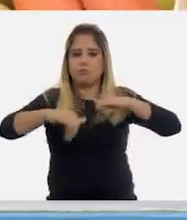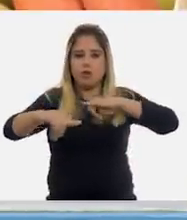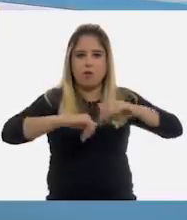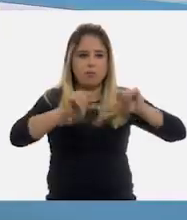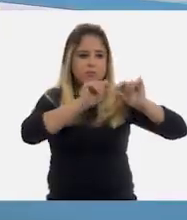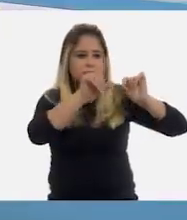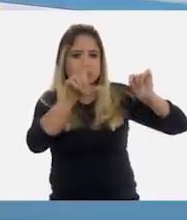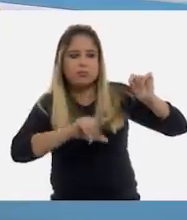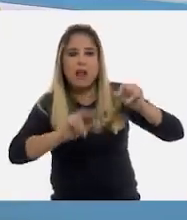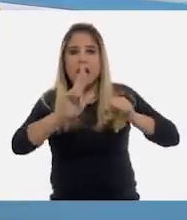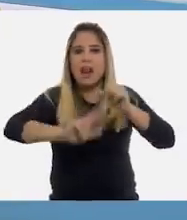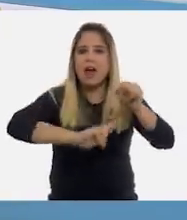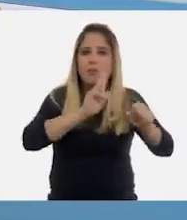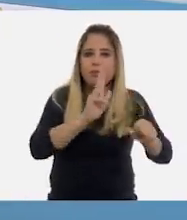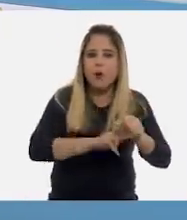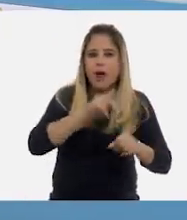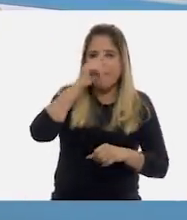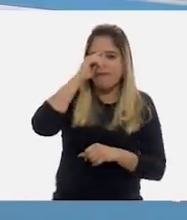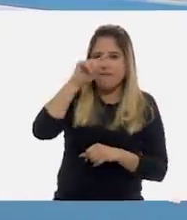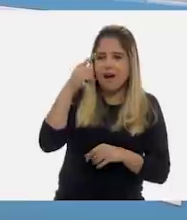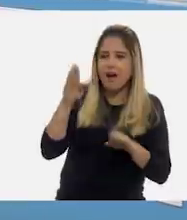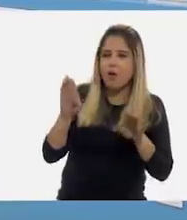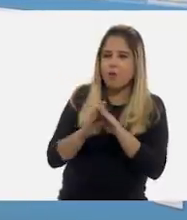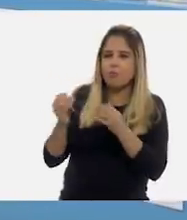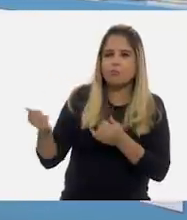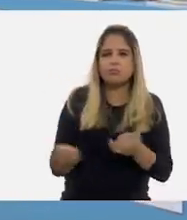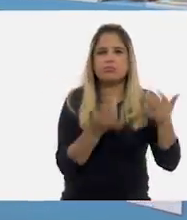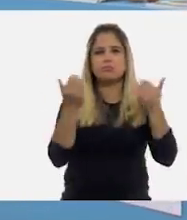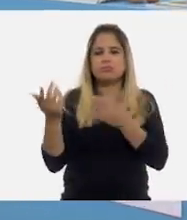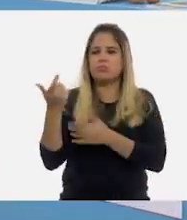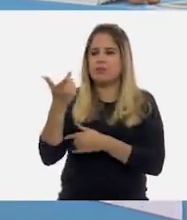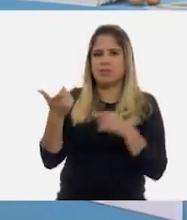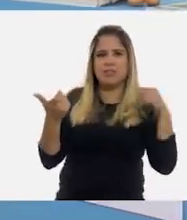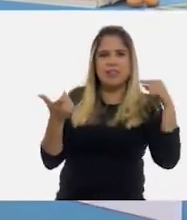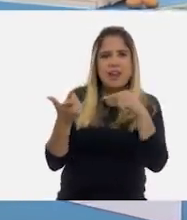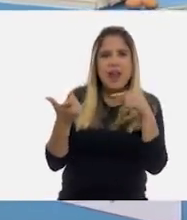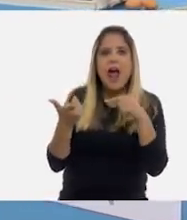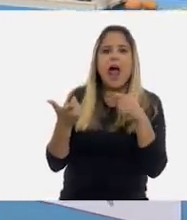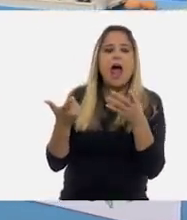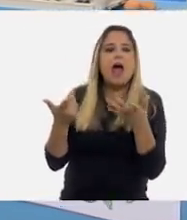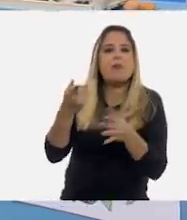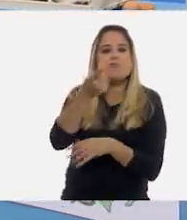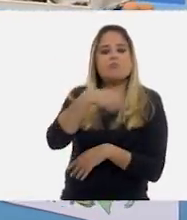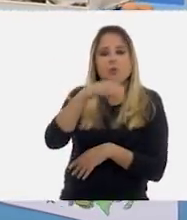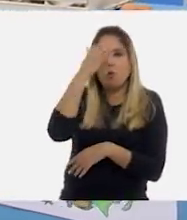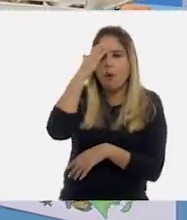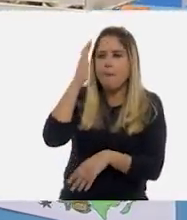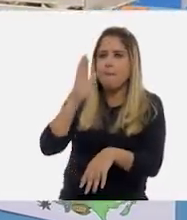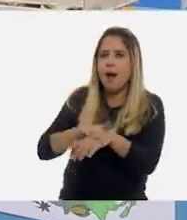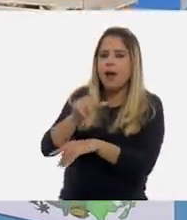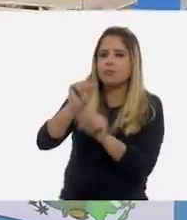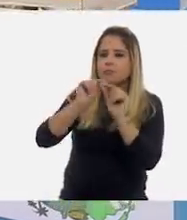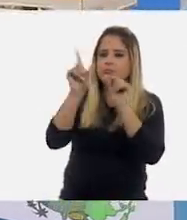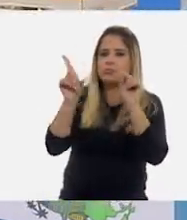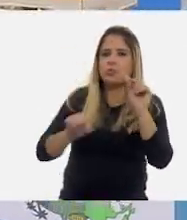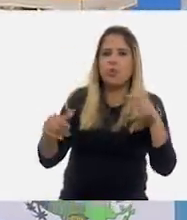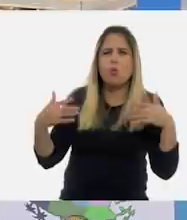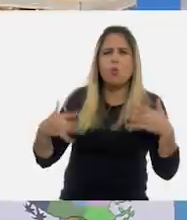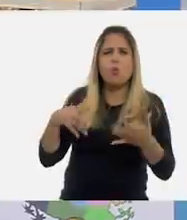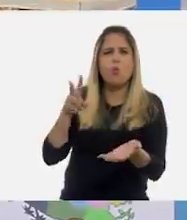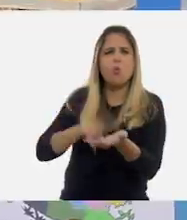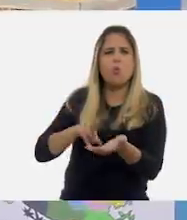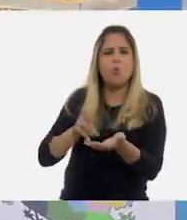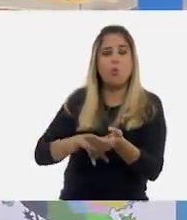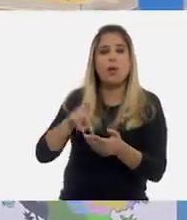naturales y cómo facilitan o dificultan alguna actividad económica, nos permite conocer mejor nuestro país. También es